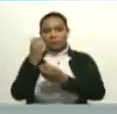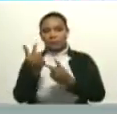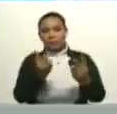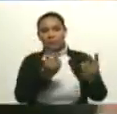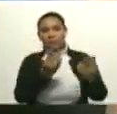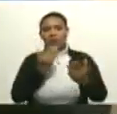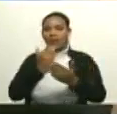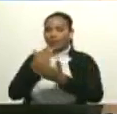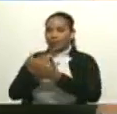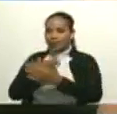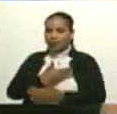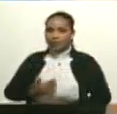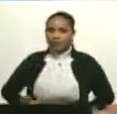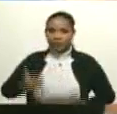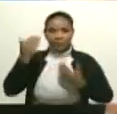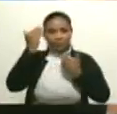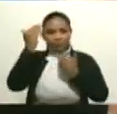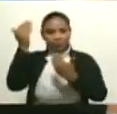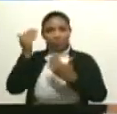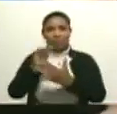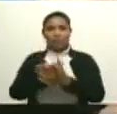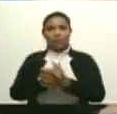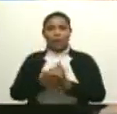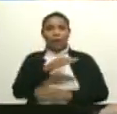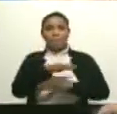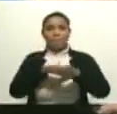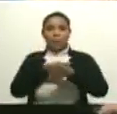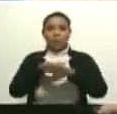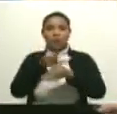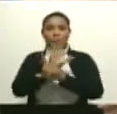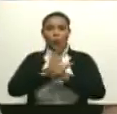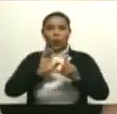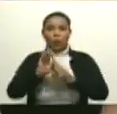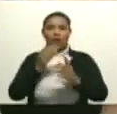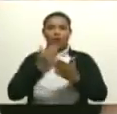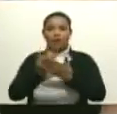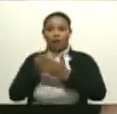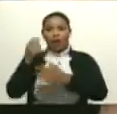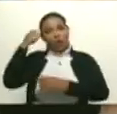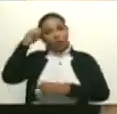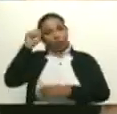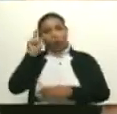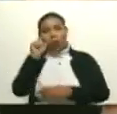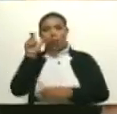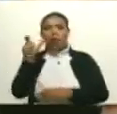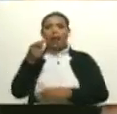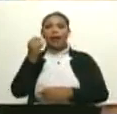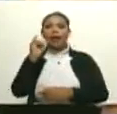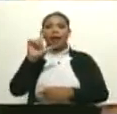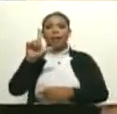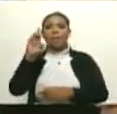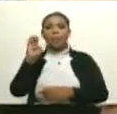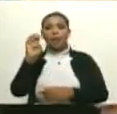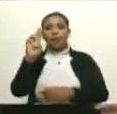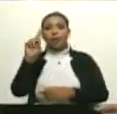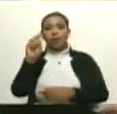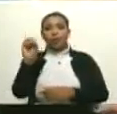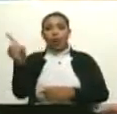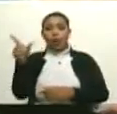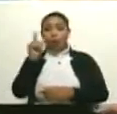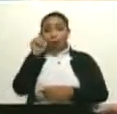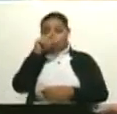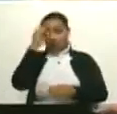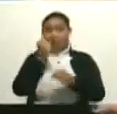Gracias, Ernesto Villegas, por recordar a Gilberto Pinto, quien fue un hombre que dio mucho